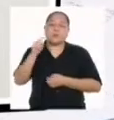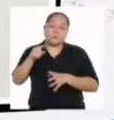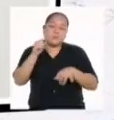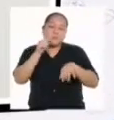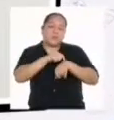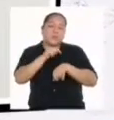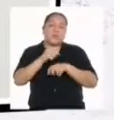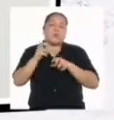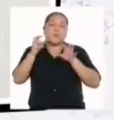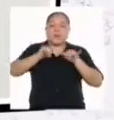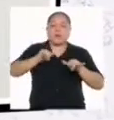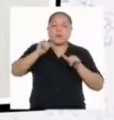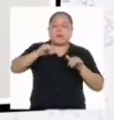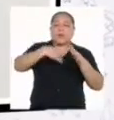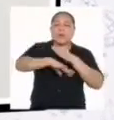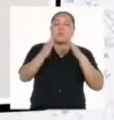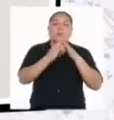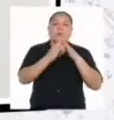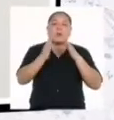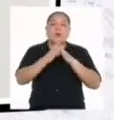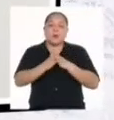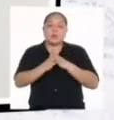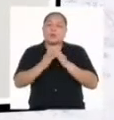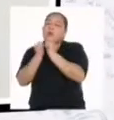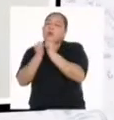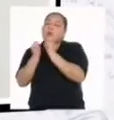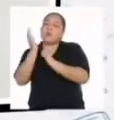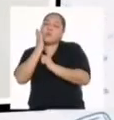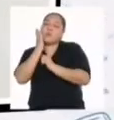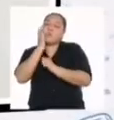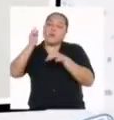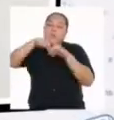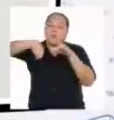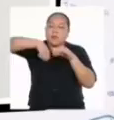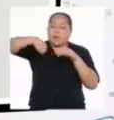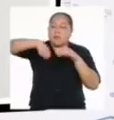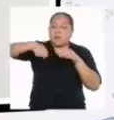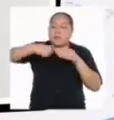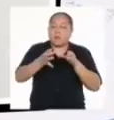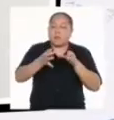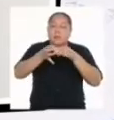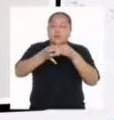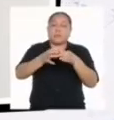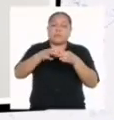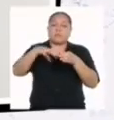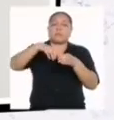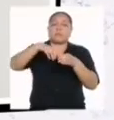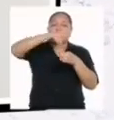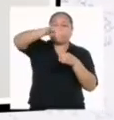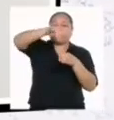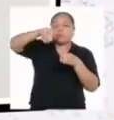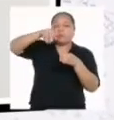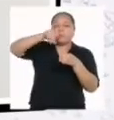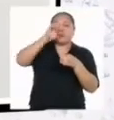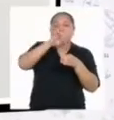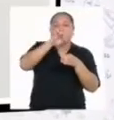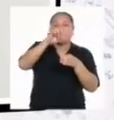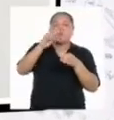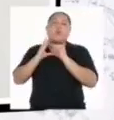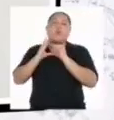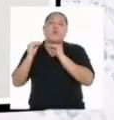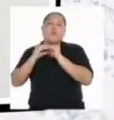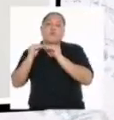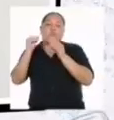mis tiempos libres Paso tiempo con mi mamá preparando cocina Y lo decoramos con grajeas Con